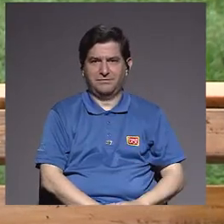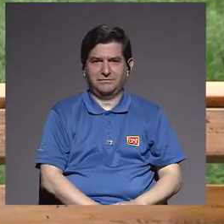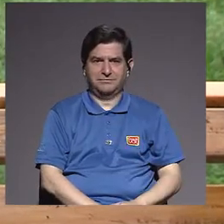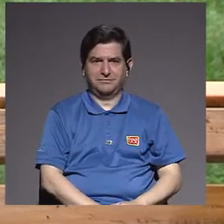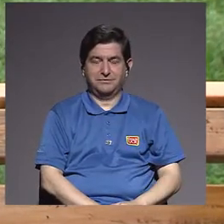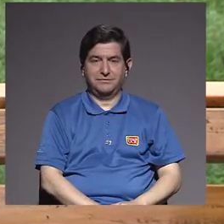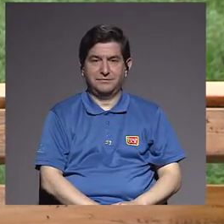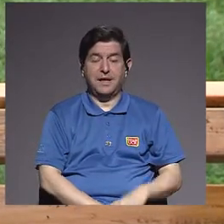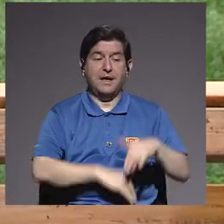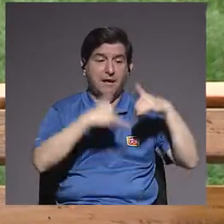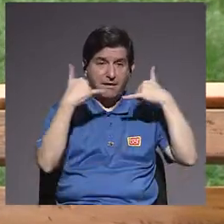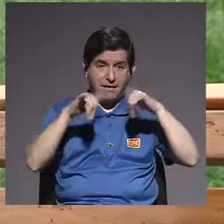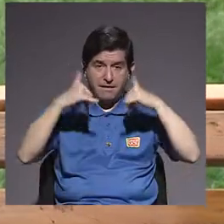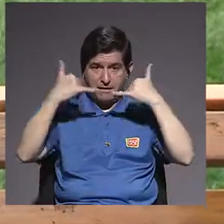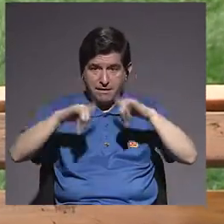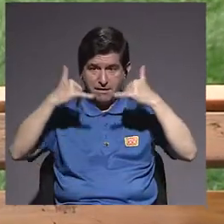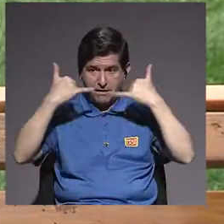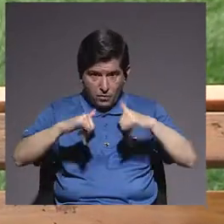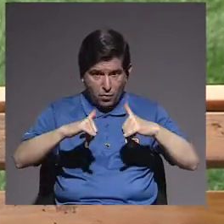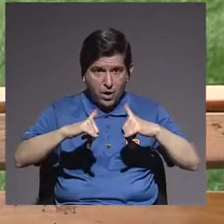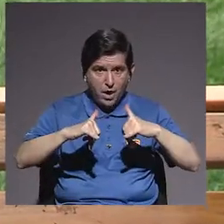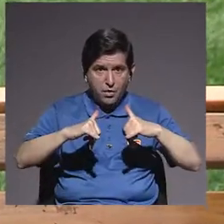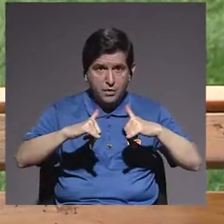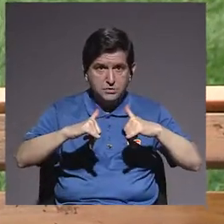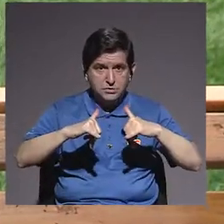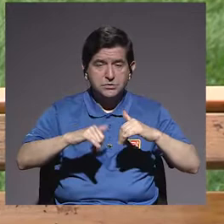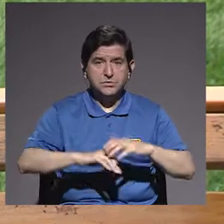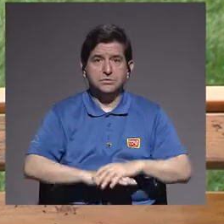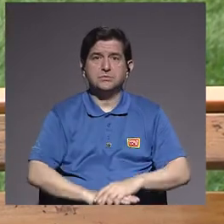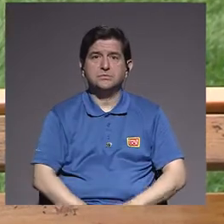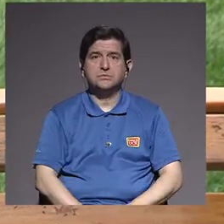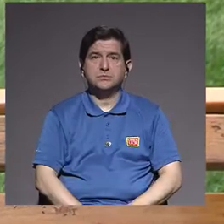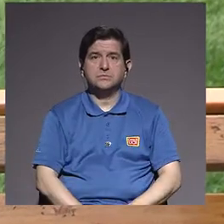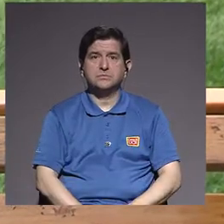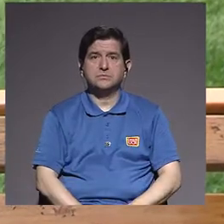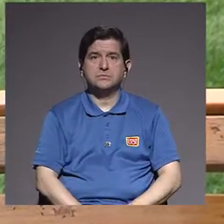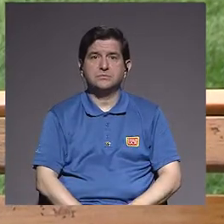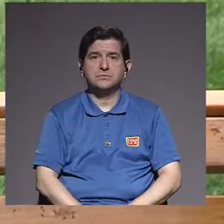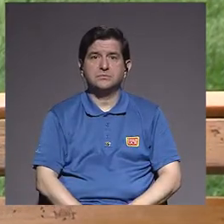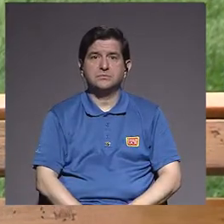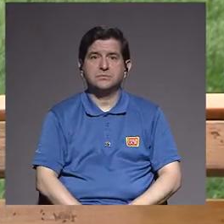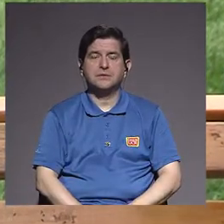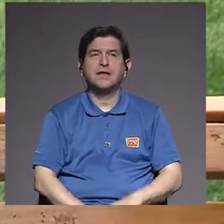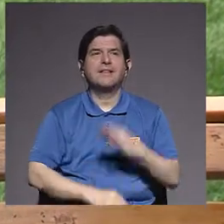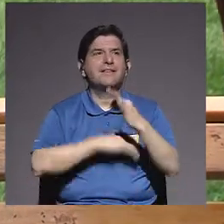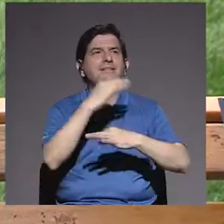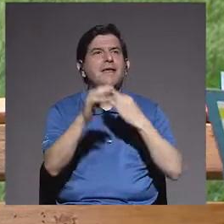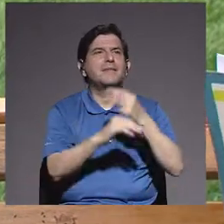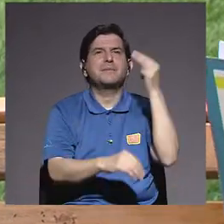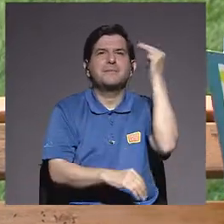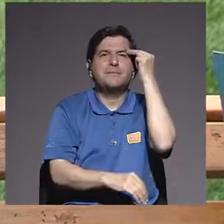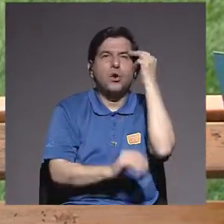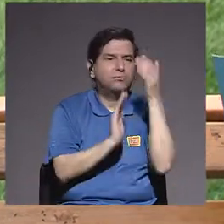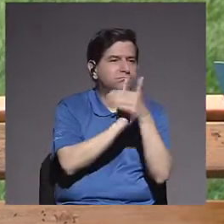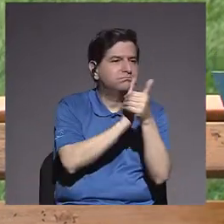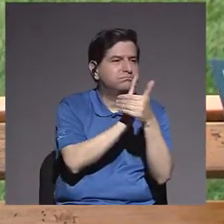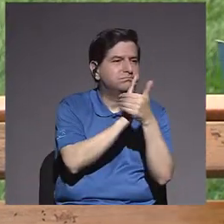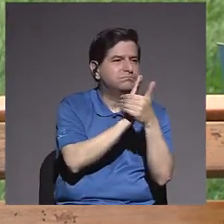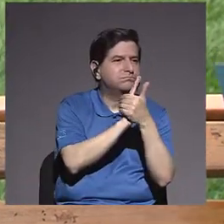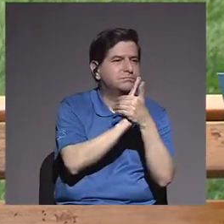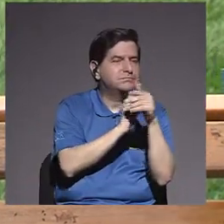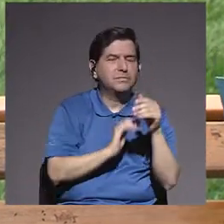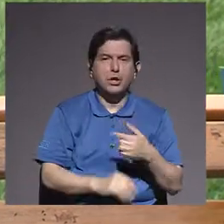para los juegos mentales de destreza,